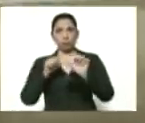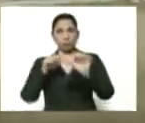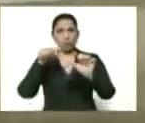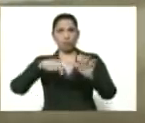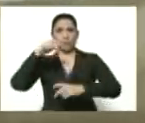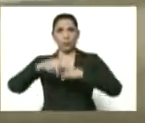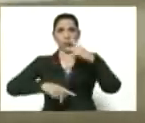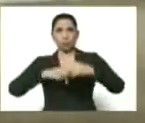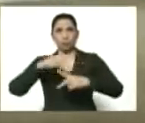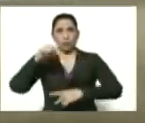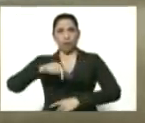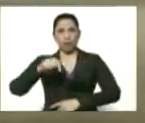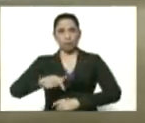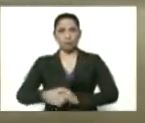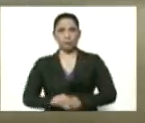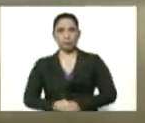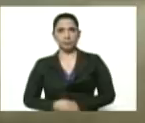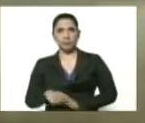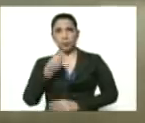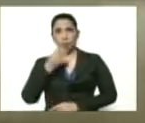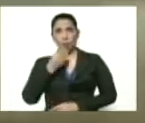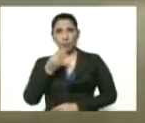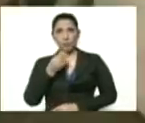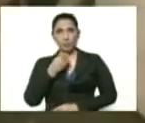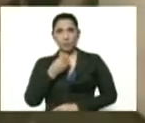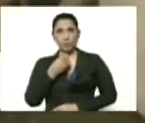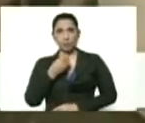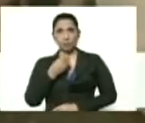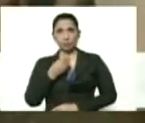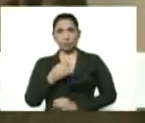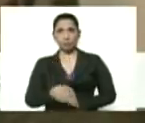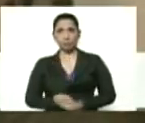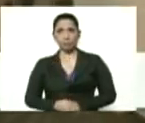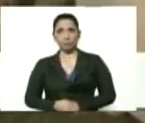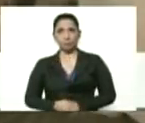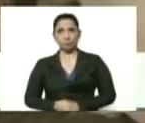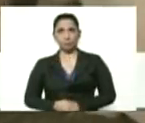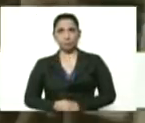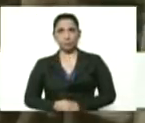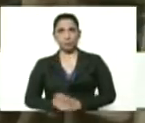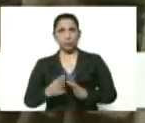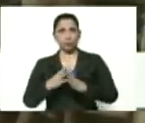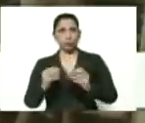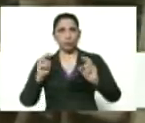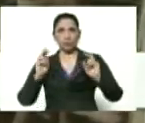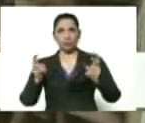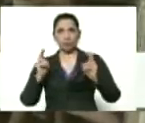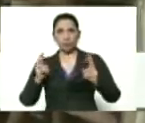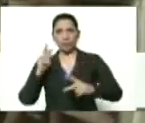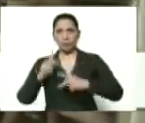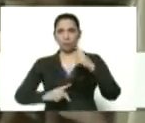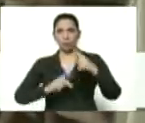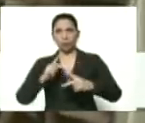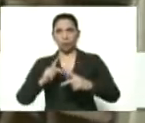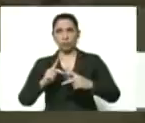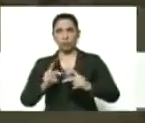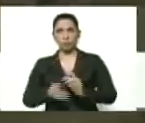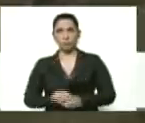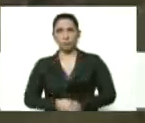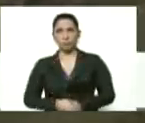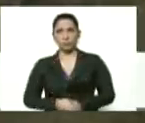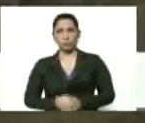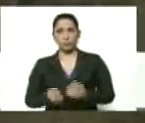producción de la familia Fontana, una familia que viene emprendiendo en todo lo que es el tema productivo. Son animales que estarán